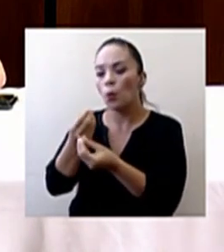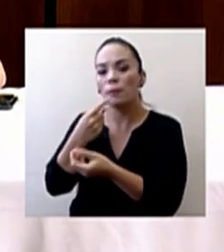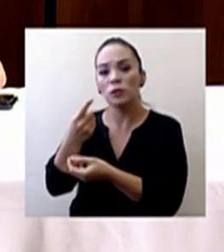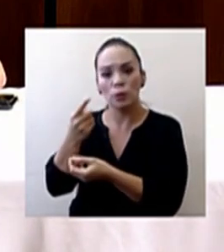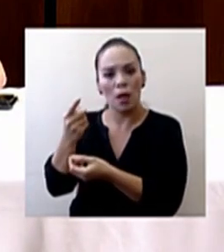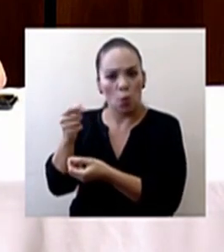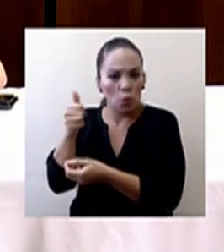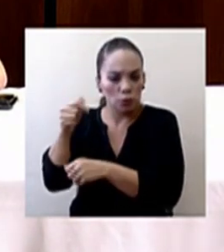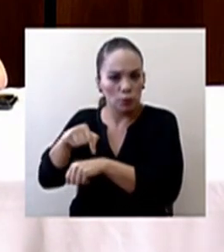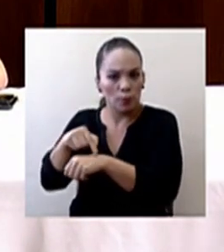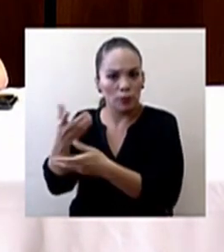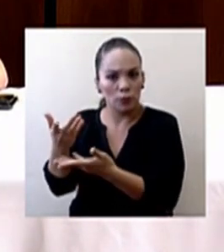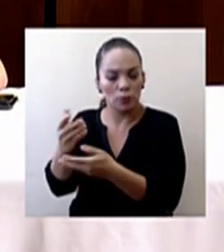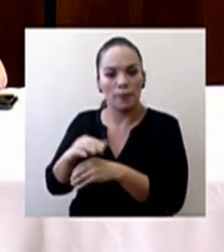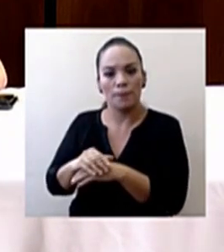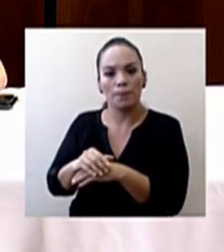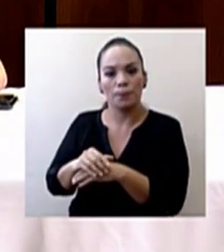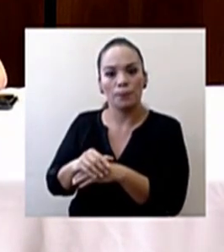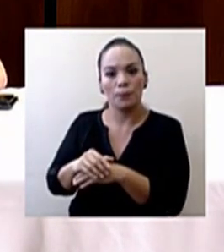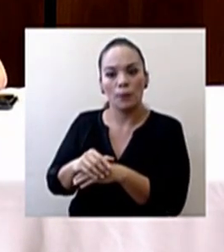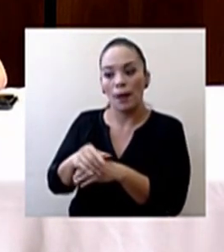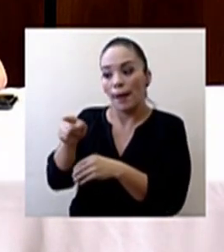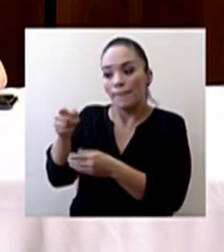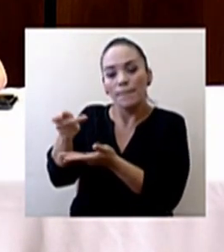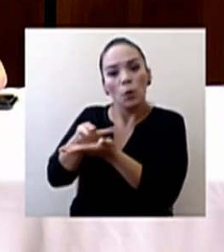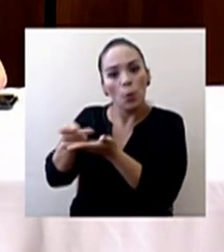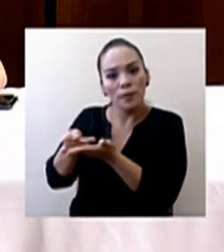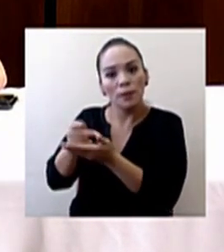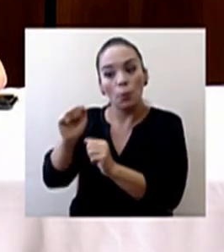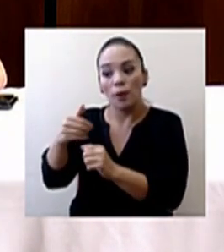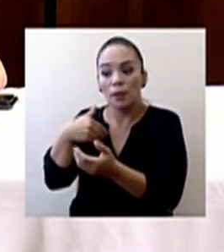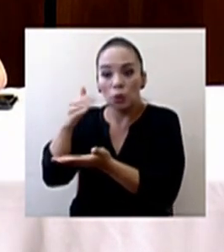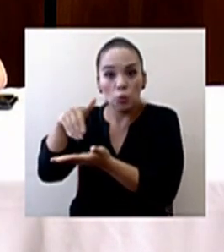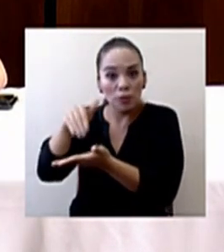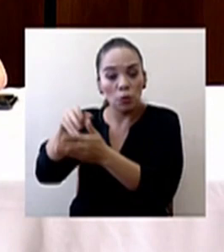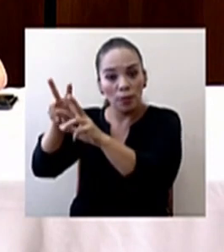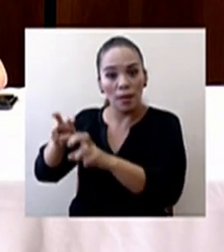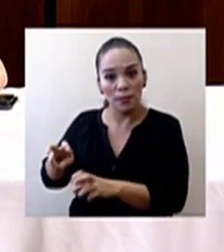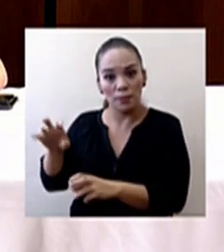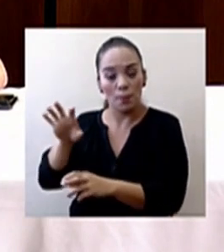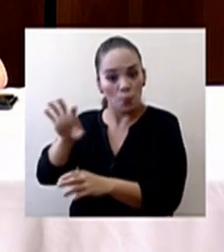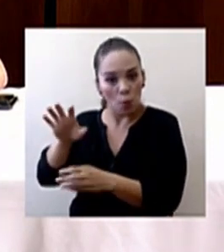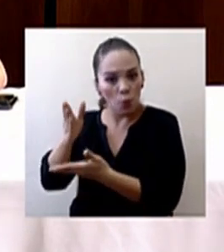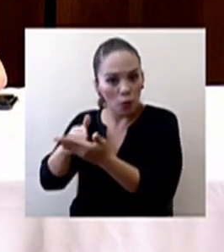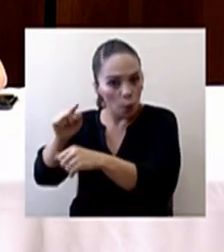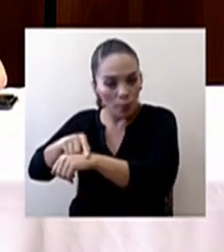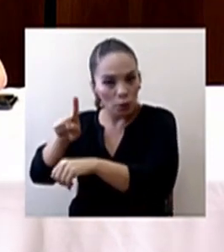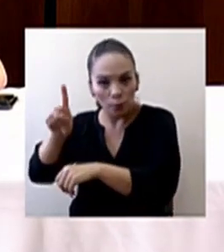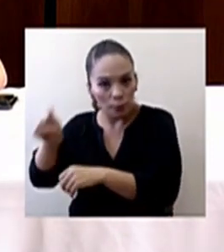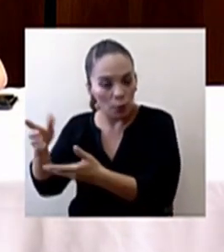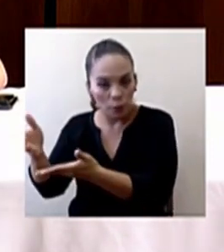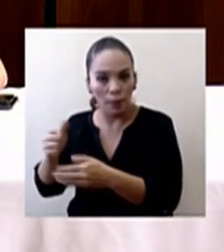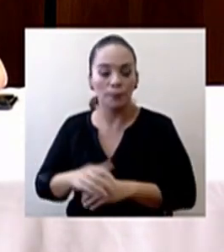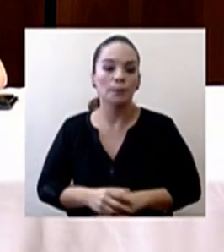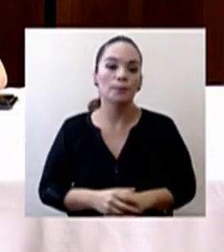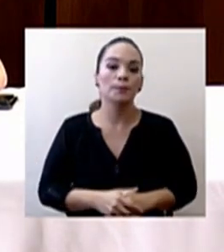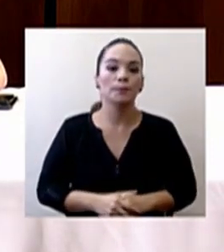ocasiones, cuando esta provincia podría tener un centro de análisis de pruebas propio en algún momento, doctor Macaya.